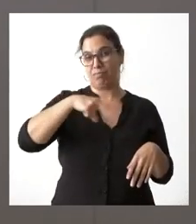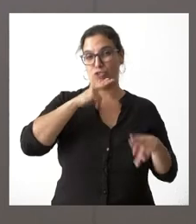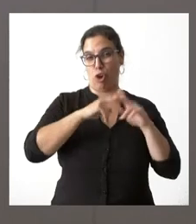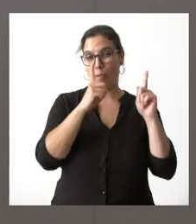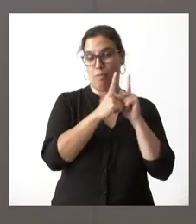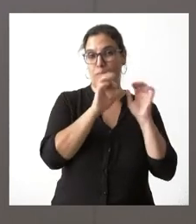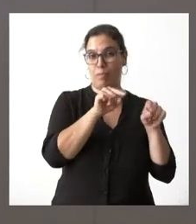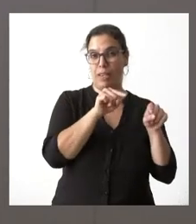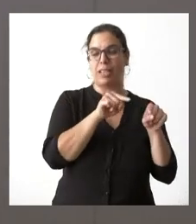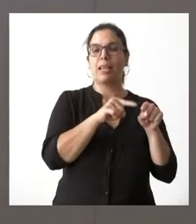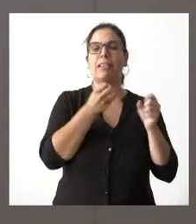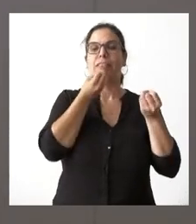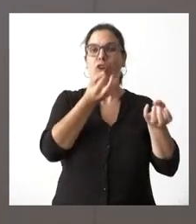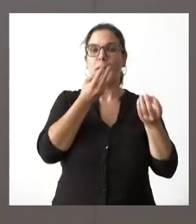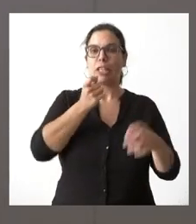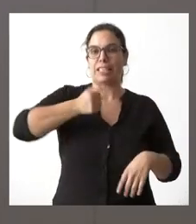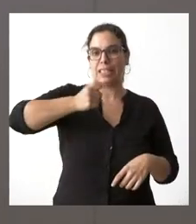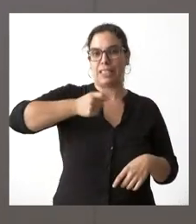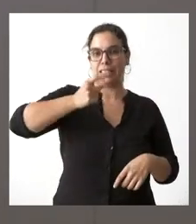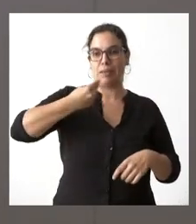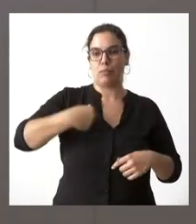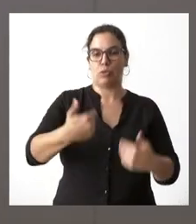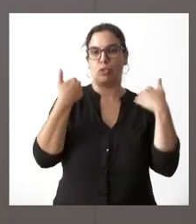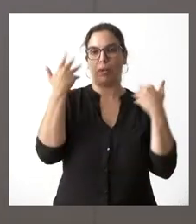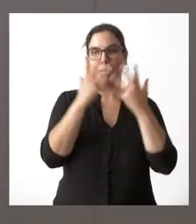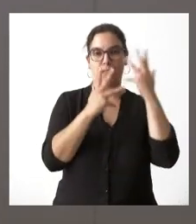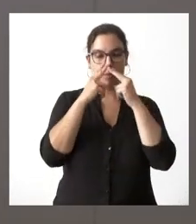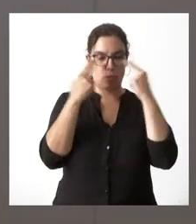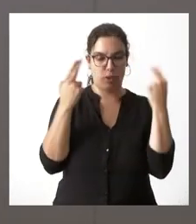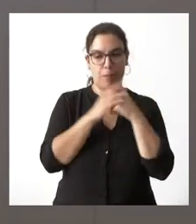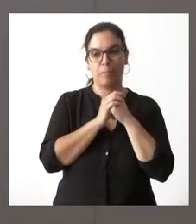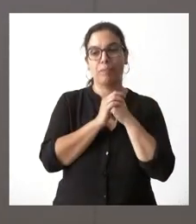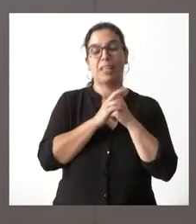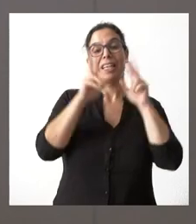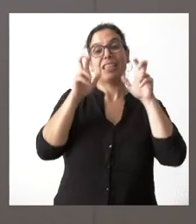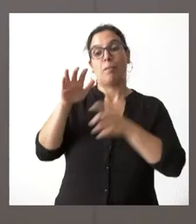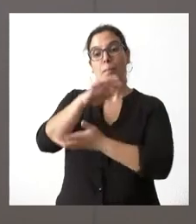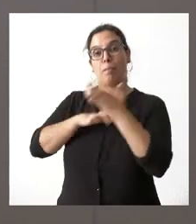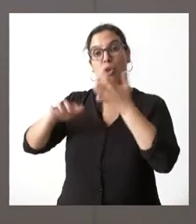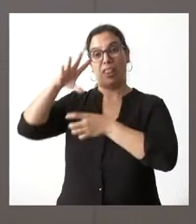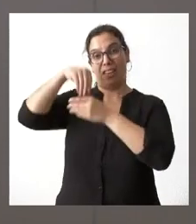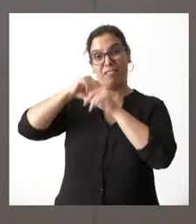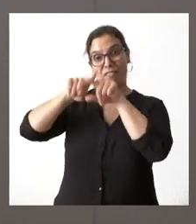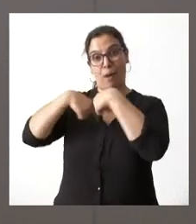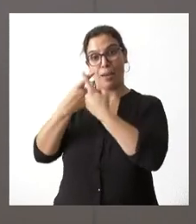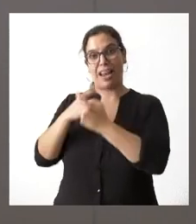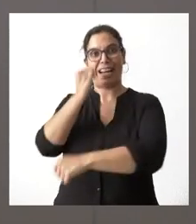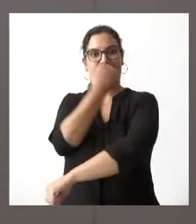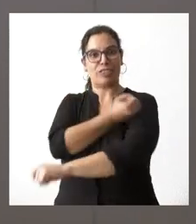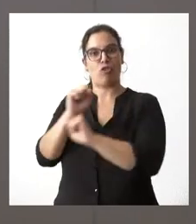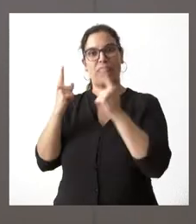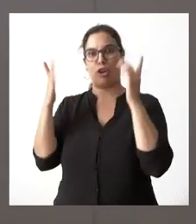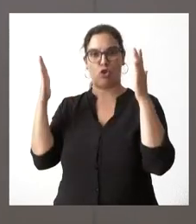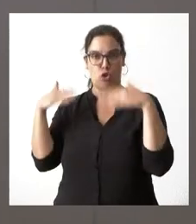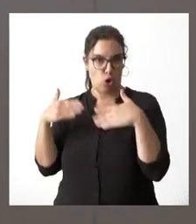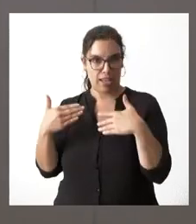información periódica en términos de ese registro que llevamos las administraciones públicas en torno a la violencia familiar no existe este registro lo